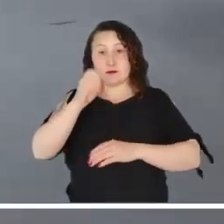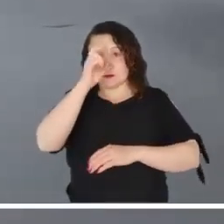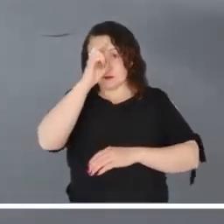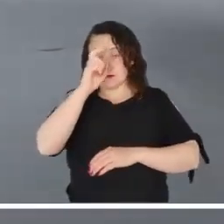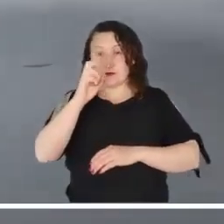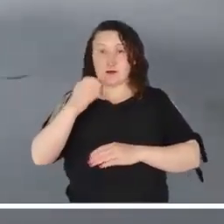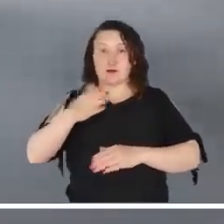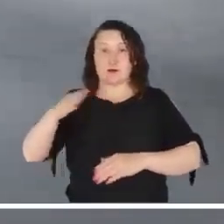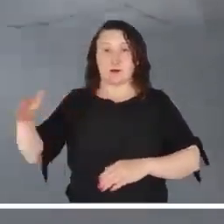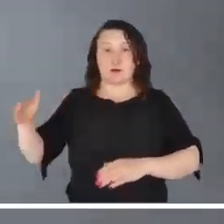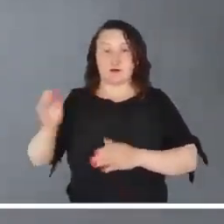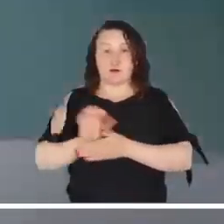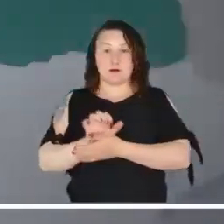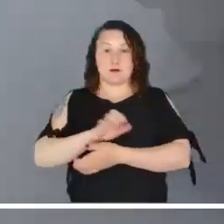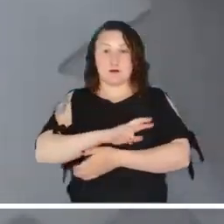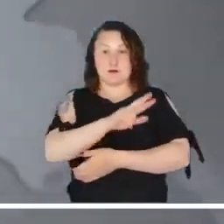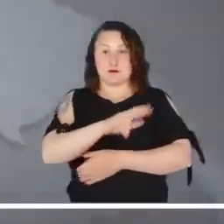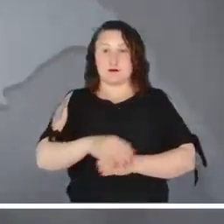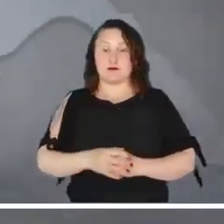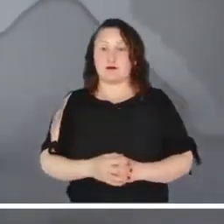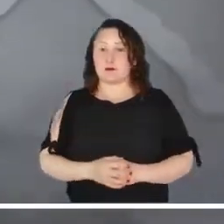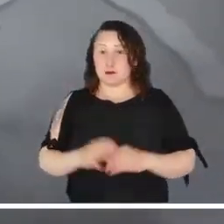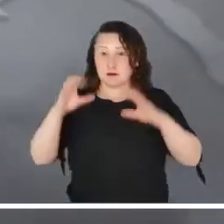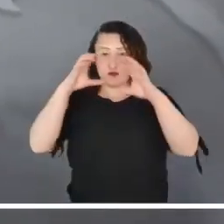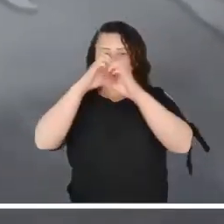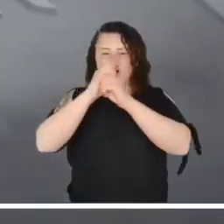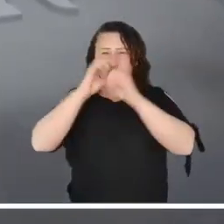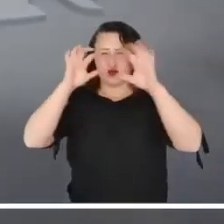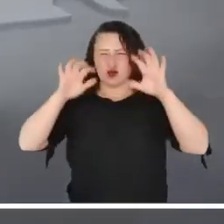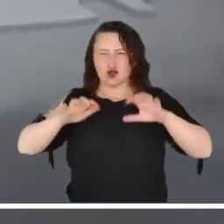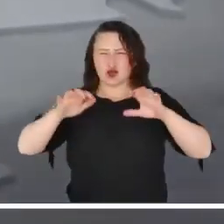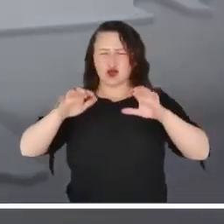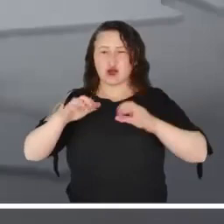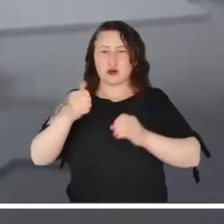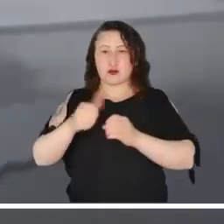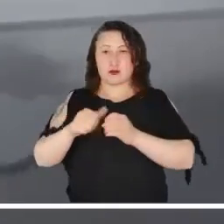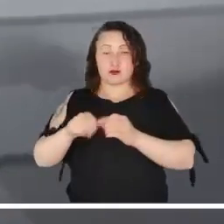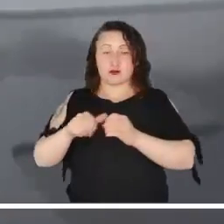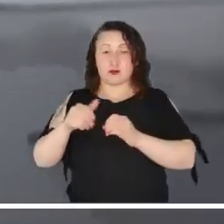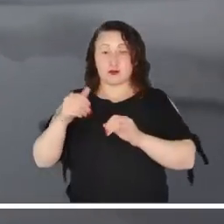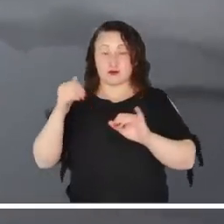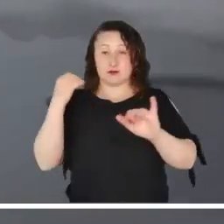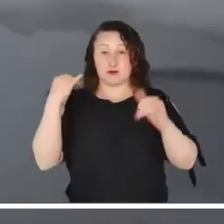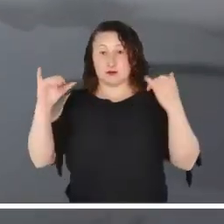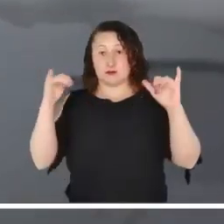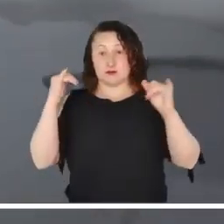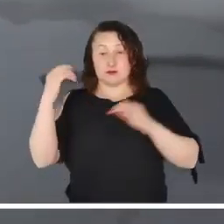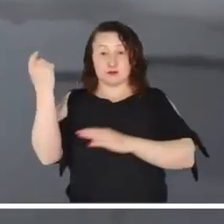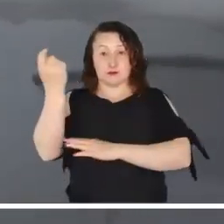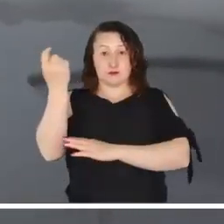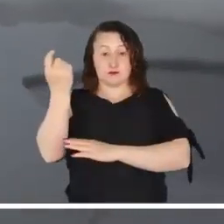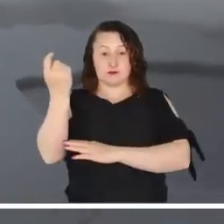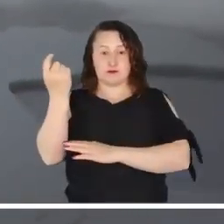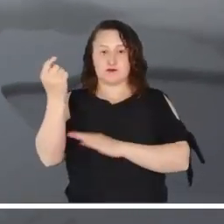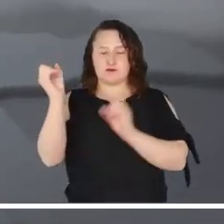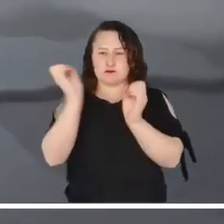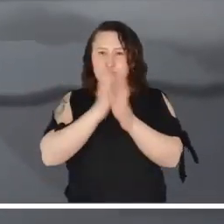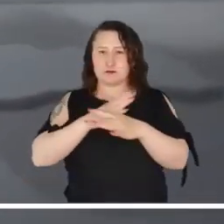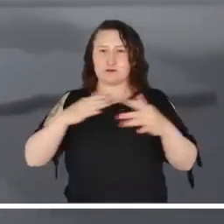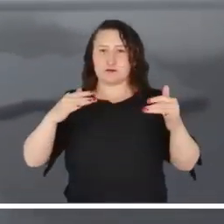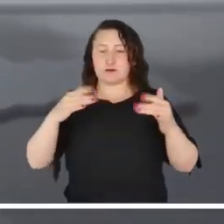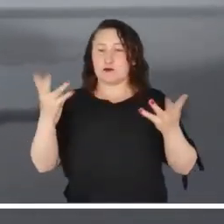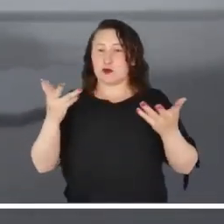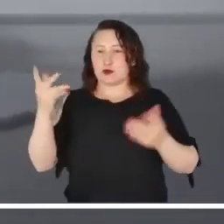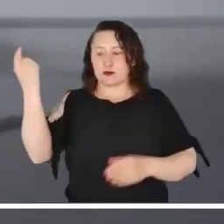departamentos del Eje Cafetero. Aunque en la noche se esperan lluvias en gran parte de Casanare, Arauca y Meta, en la madrugada